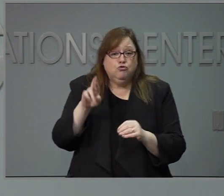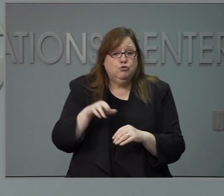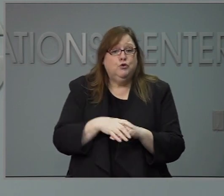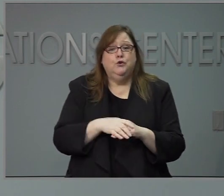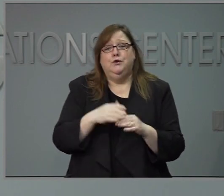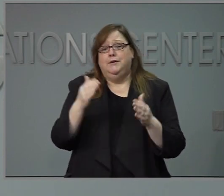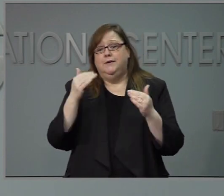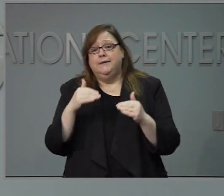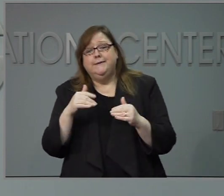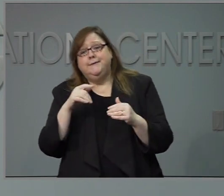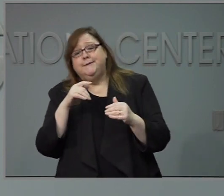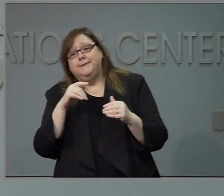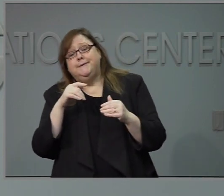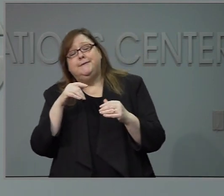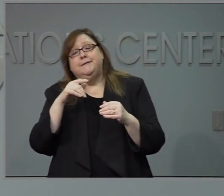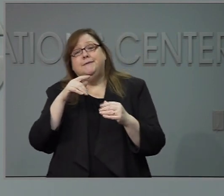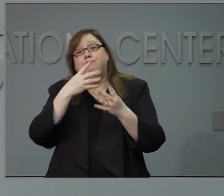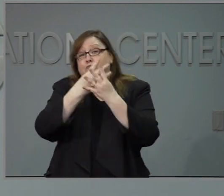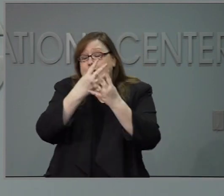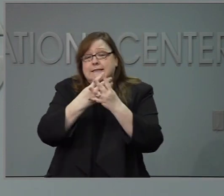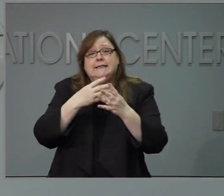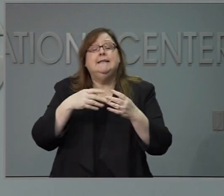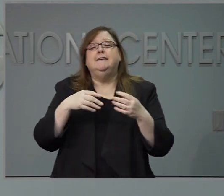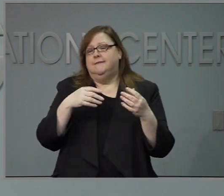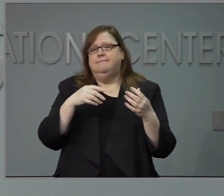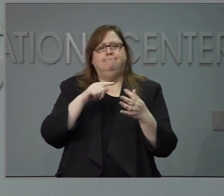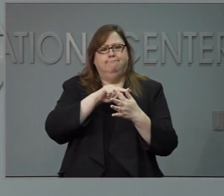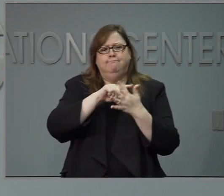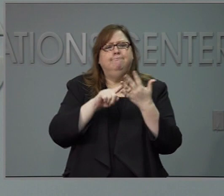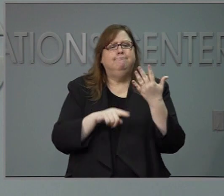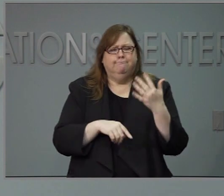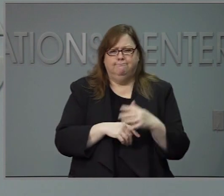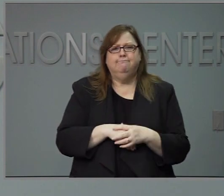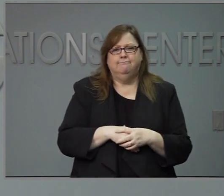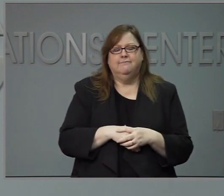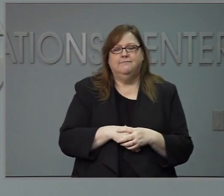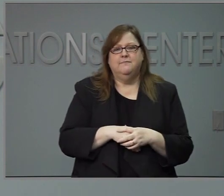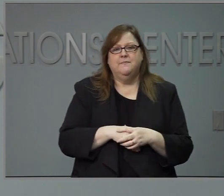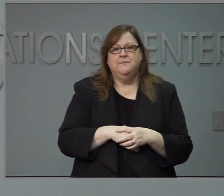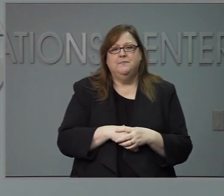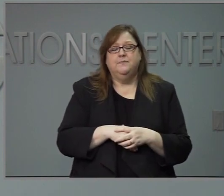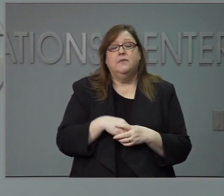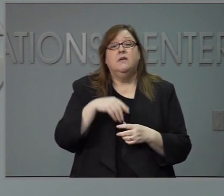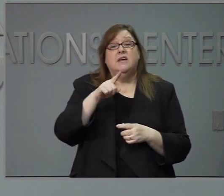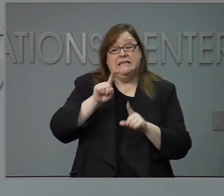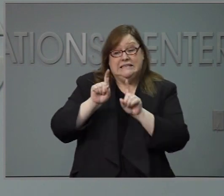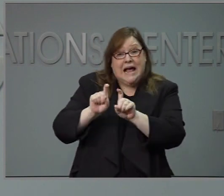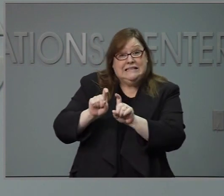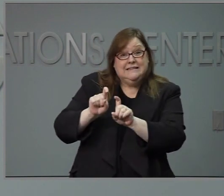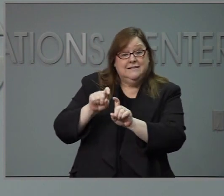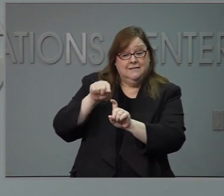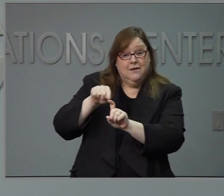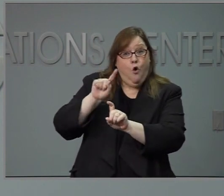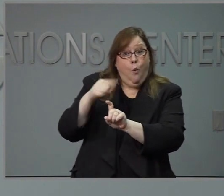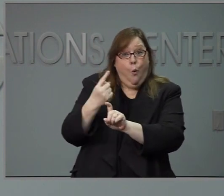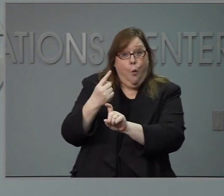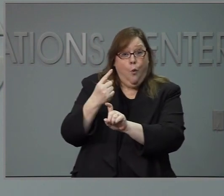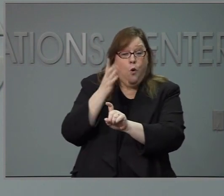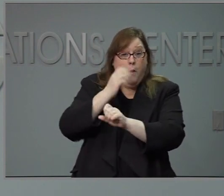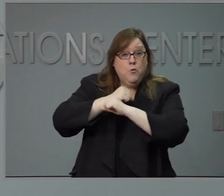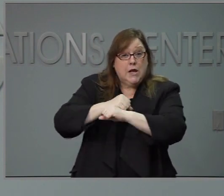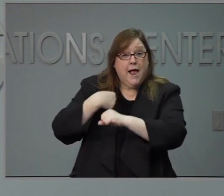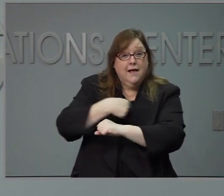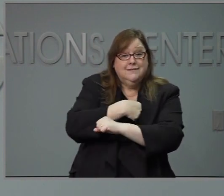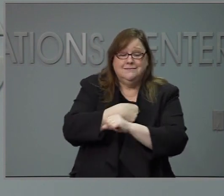pruebas son importantes, son insuficientes por sí solas. Son aquellas las tres M que hacen la gran diferencia. Estas